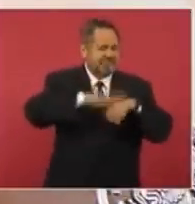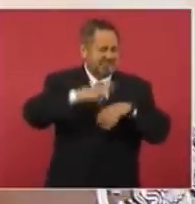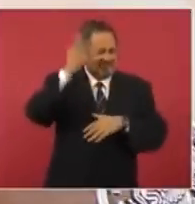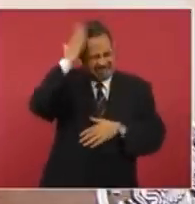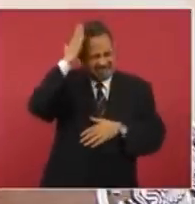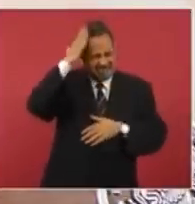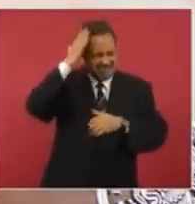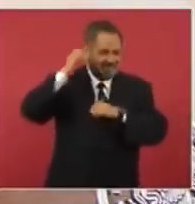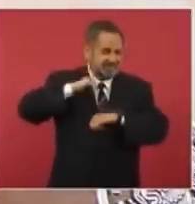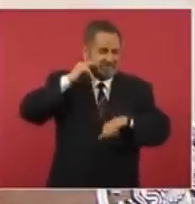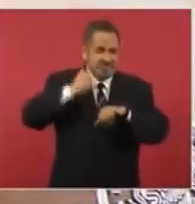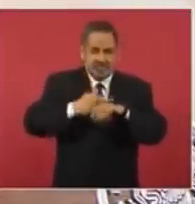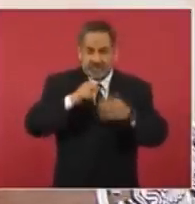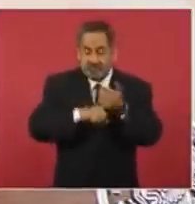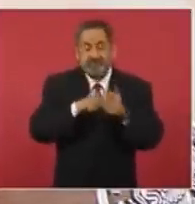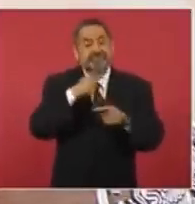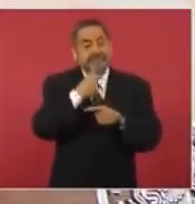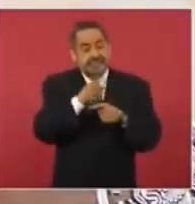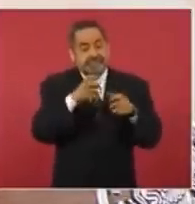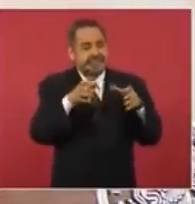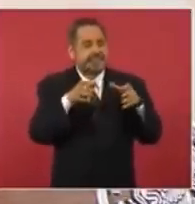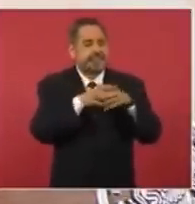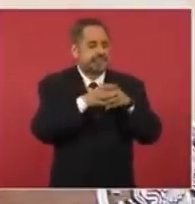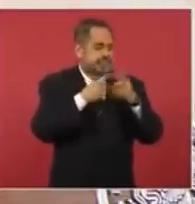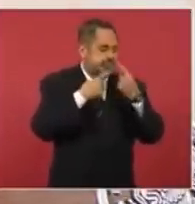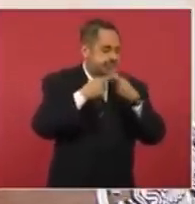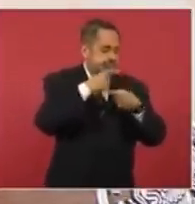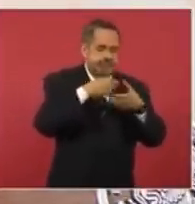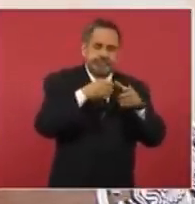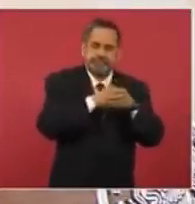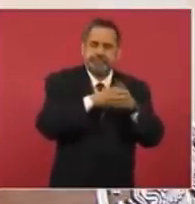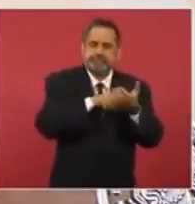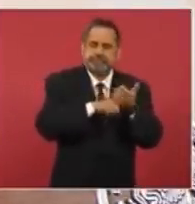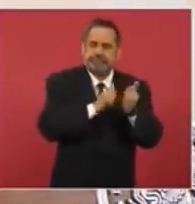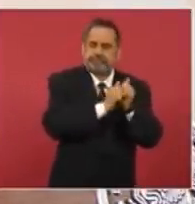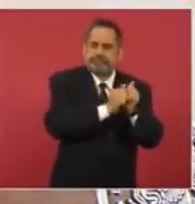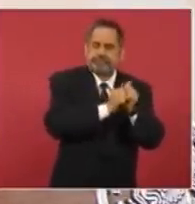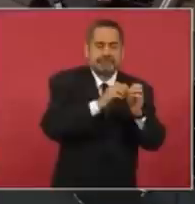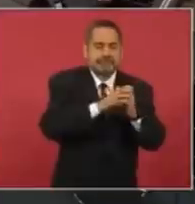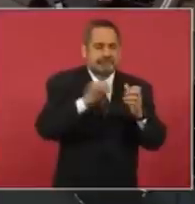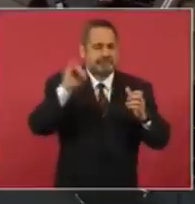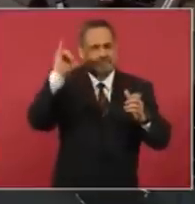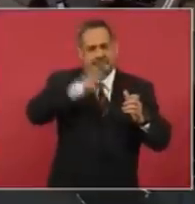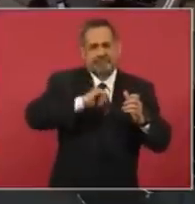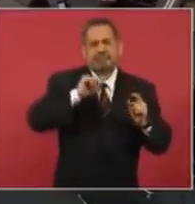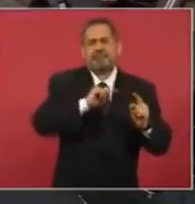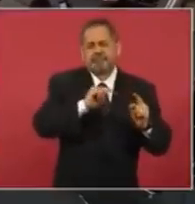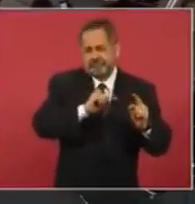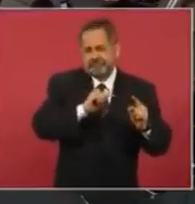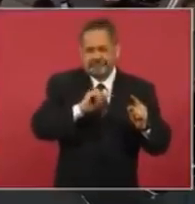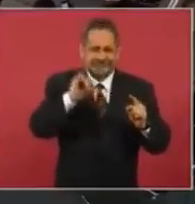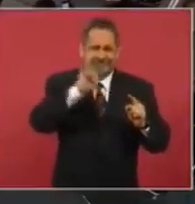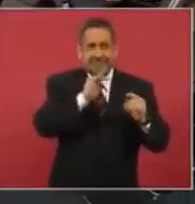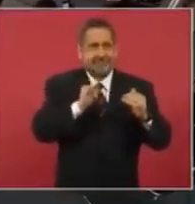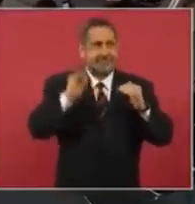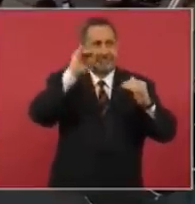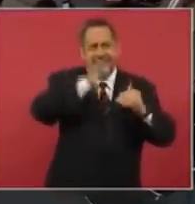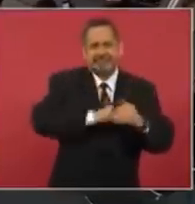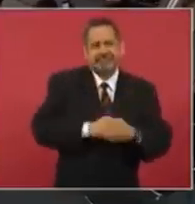Y esos son los jefes, de jefes.